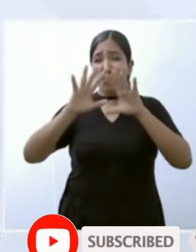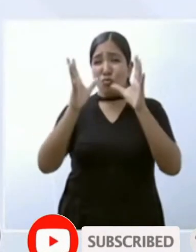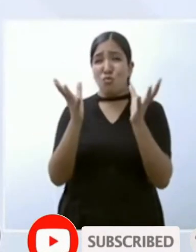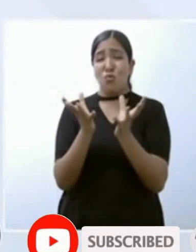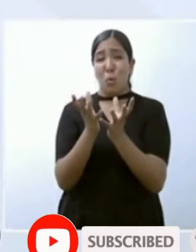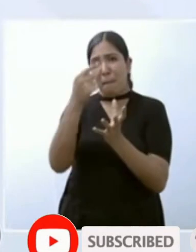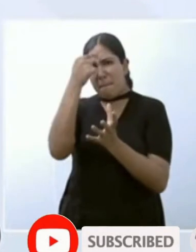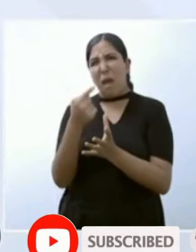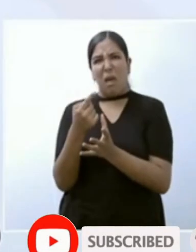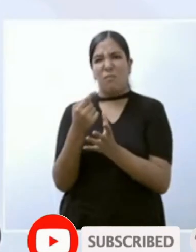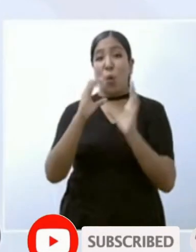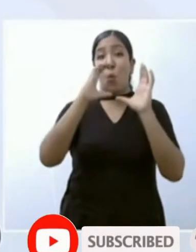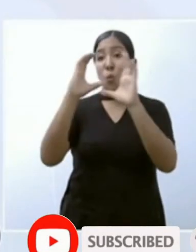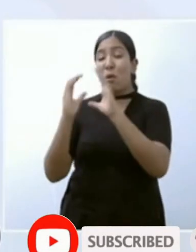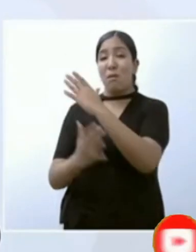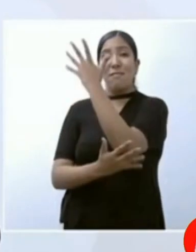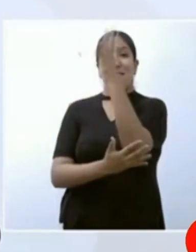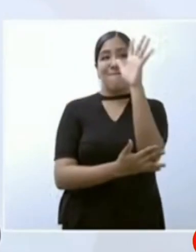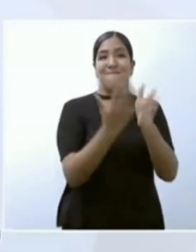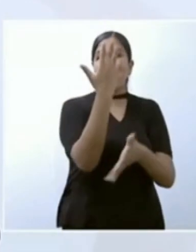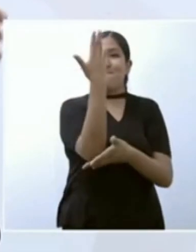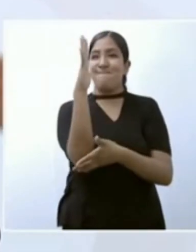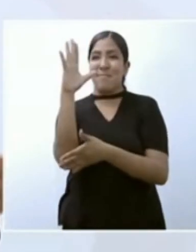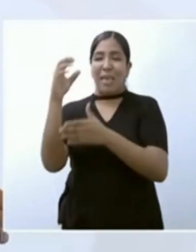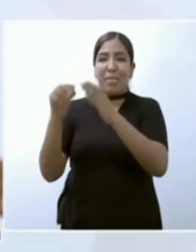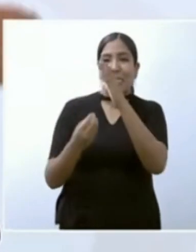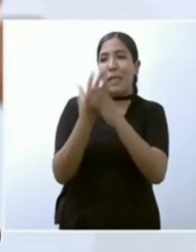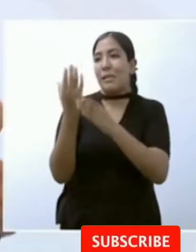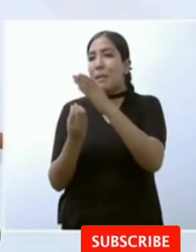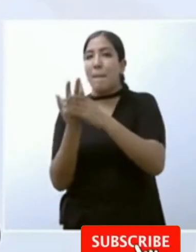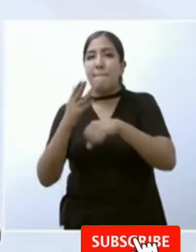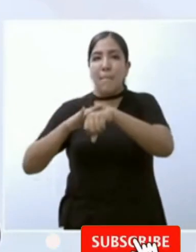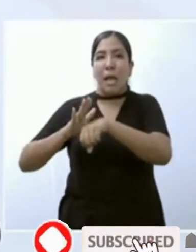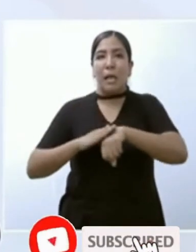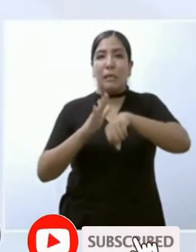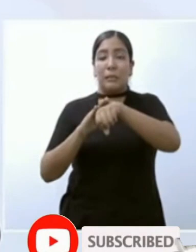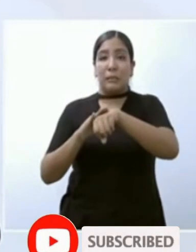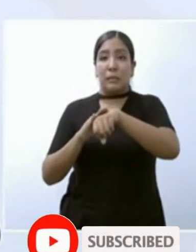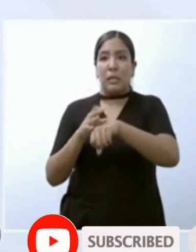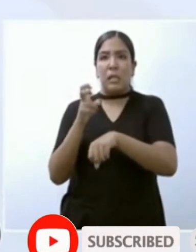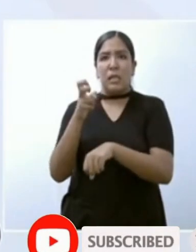reforestación estamos invirtiendo y es inversión pública